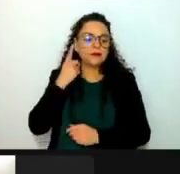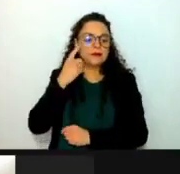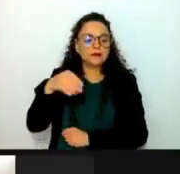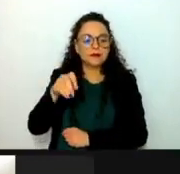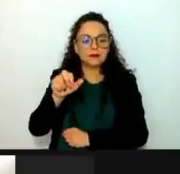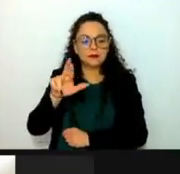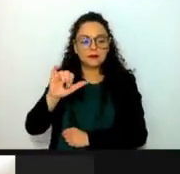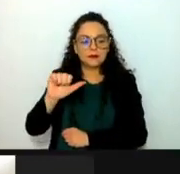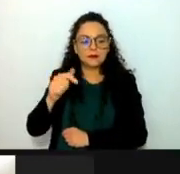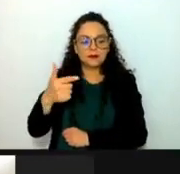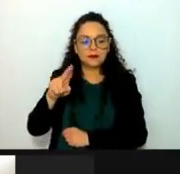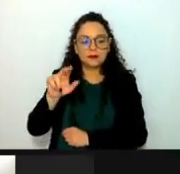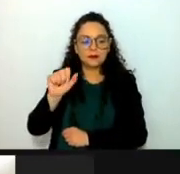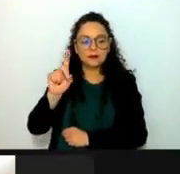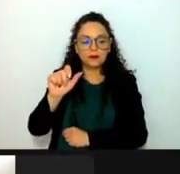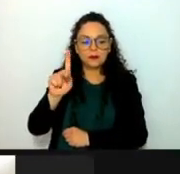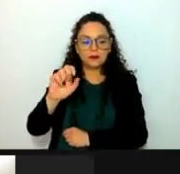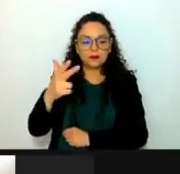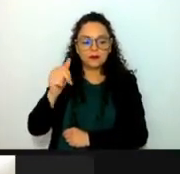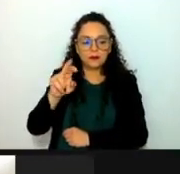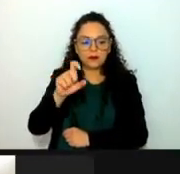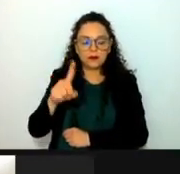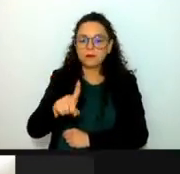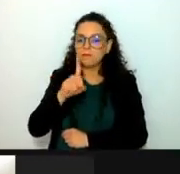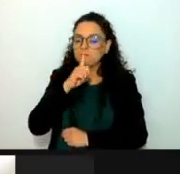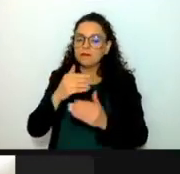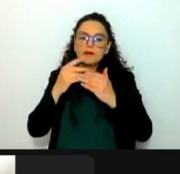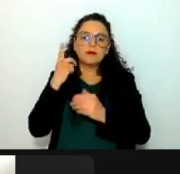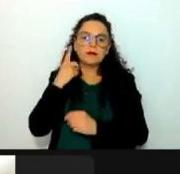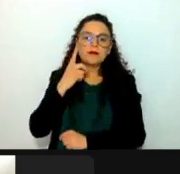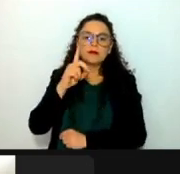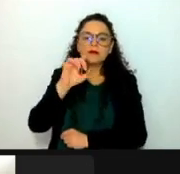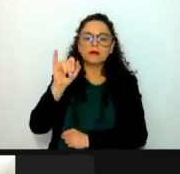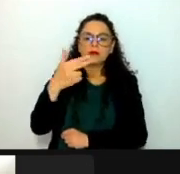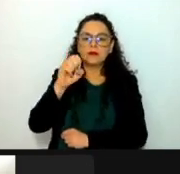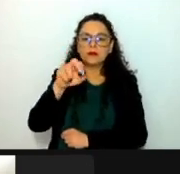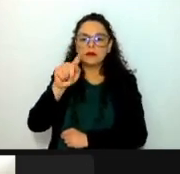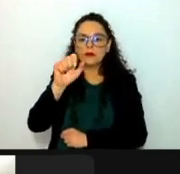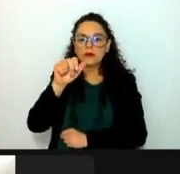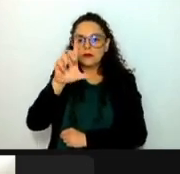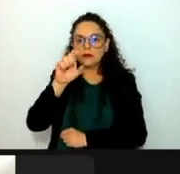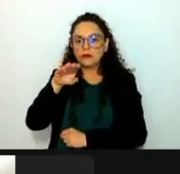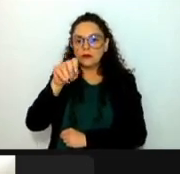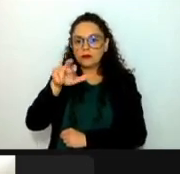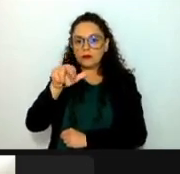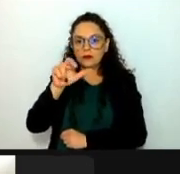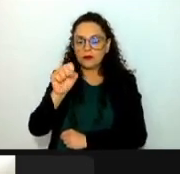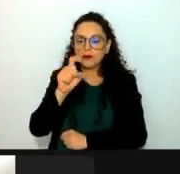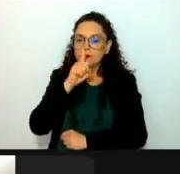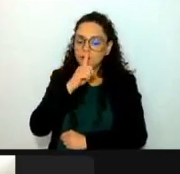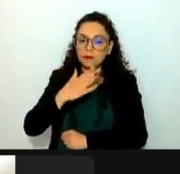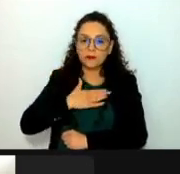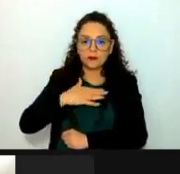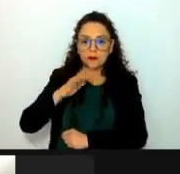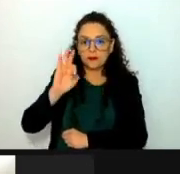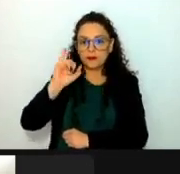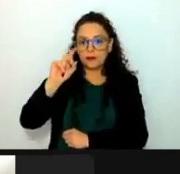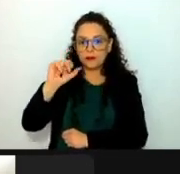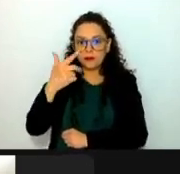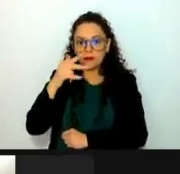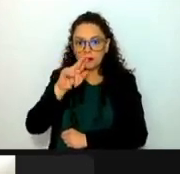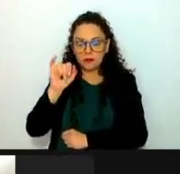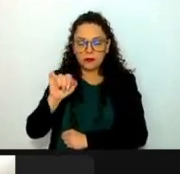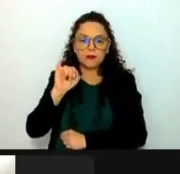Chávez Contreras, diputado Jonathan Colmenares Rentería, y la de la voz, diputada Frida Guillén, favor. Diputado presidente,